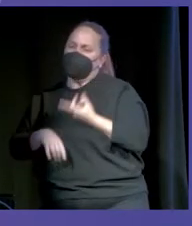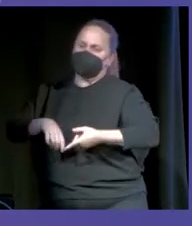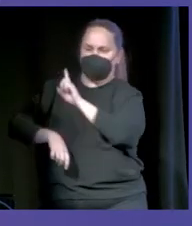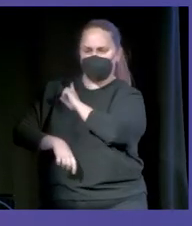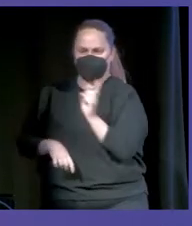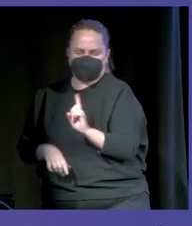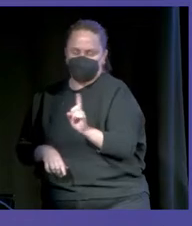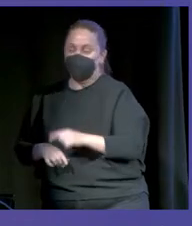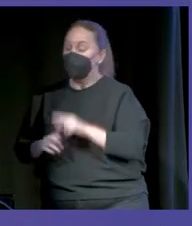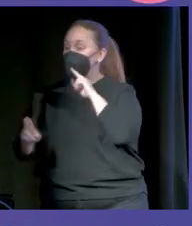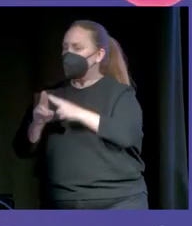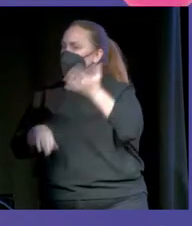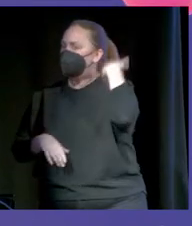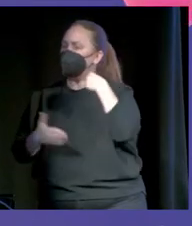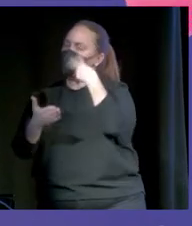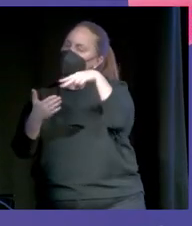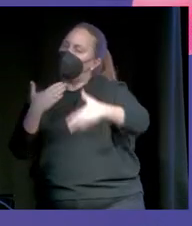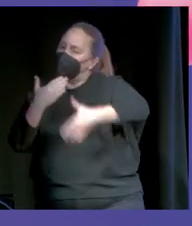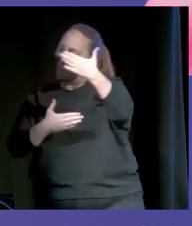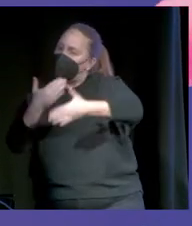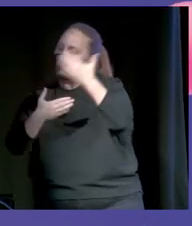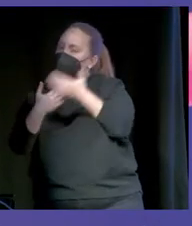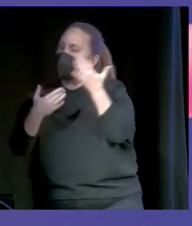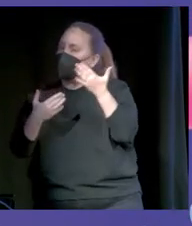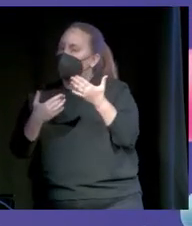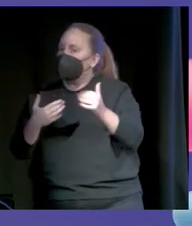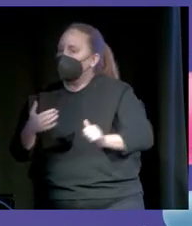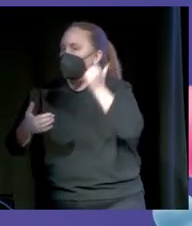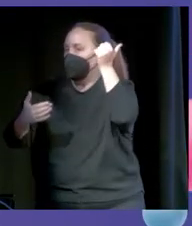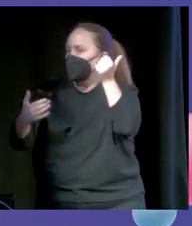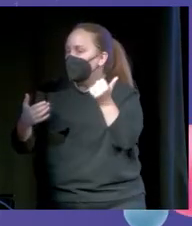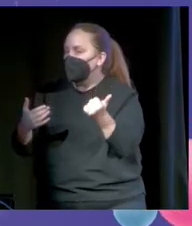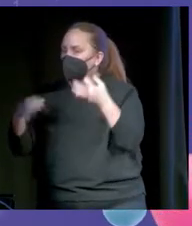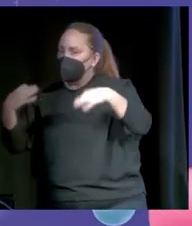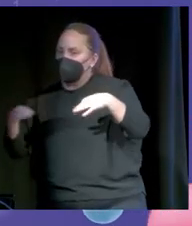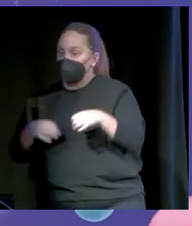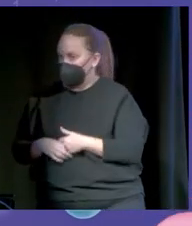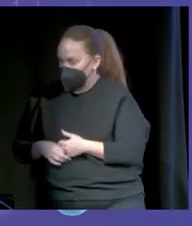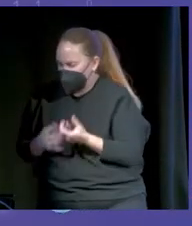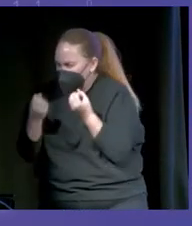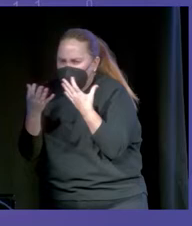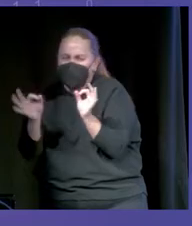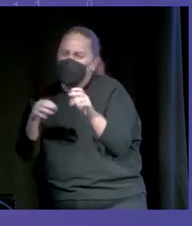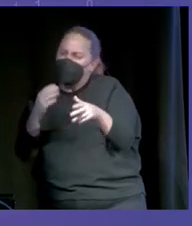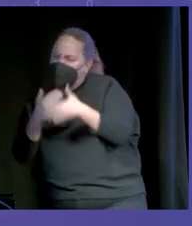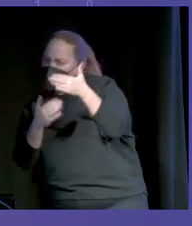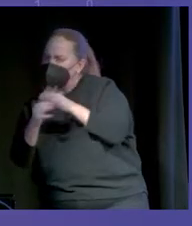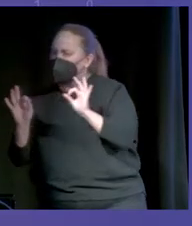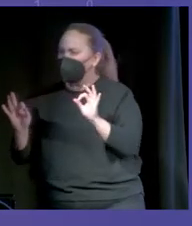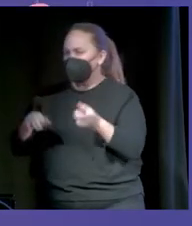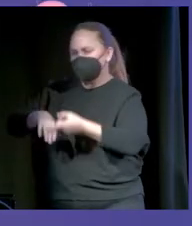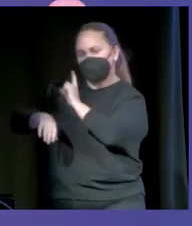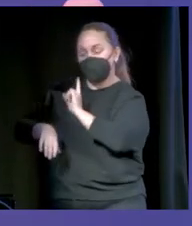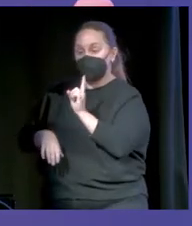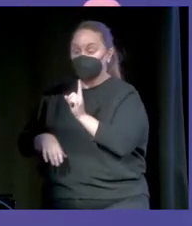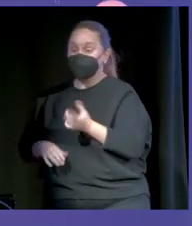Un nombre, leí el otro día, trendy, pero sin caer en lo casual. Ni puta idea de qué es eso. Pero lo decían, te decían que tenía que ser así tu nombre. Parece que el